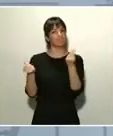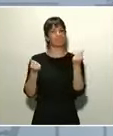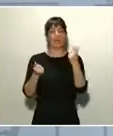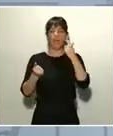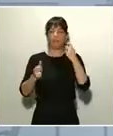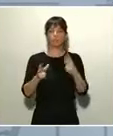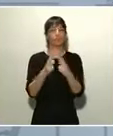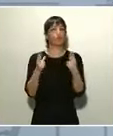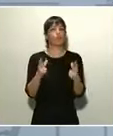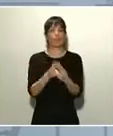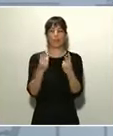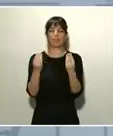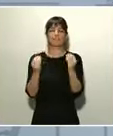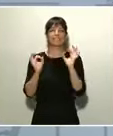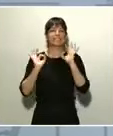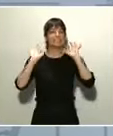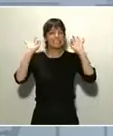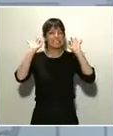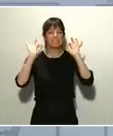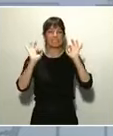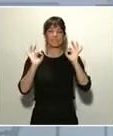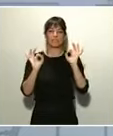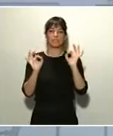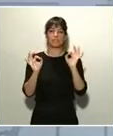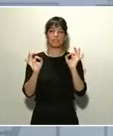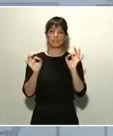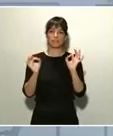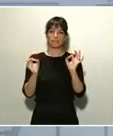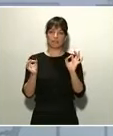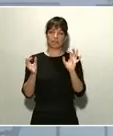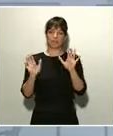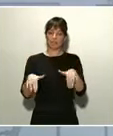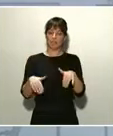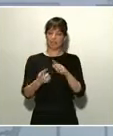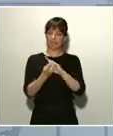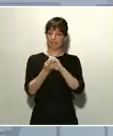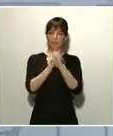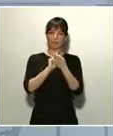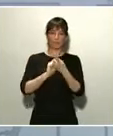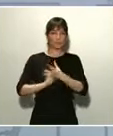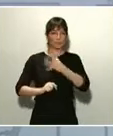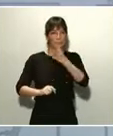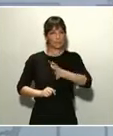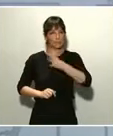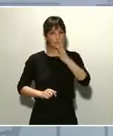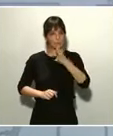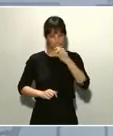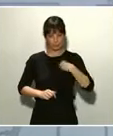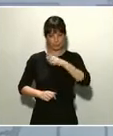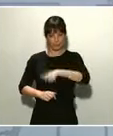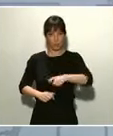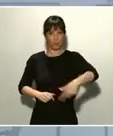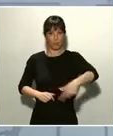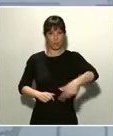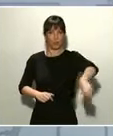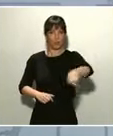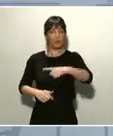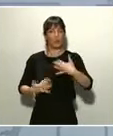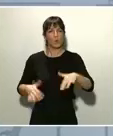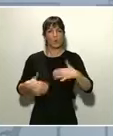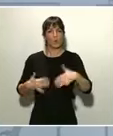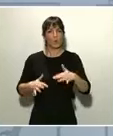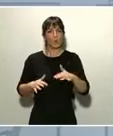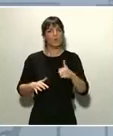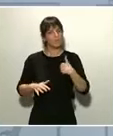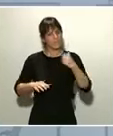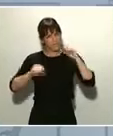en particular, se han traducido en unos cambios extraordinarios por parte de la población que ha seguido, y quiero subrayarlo de